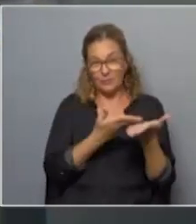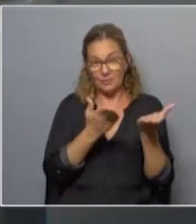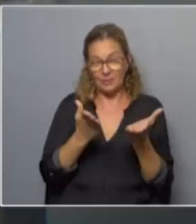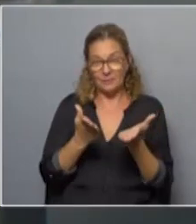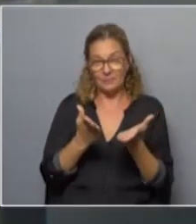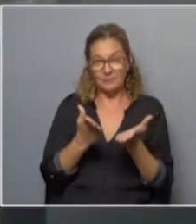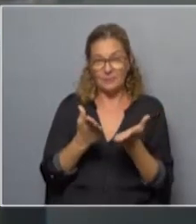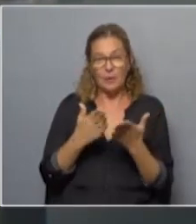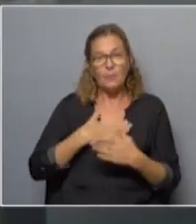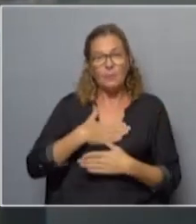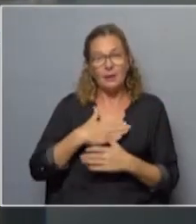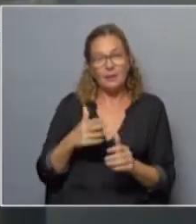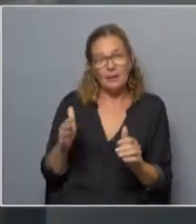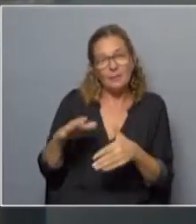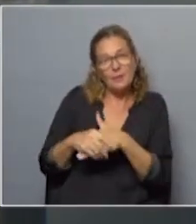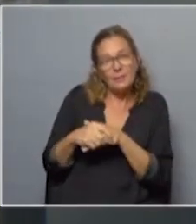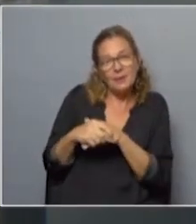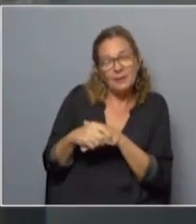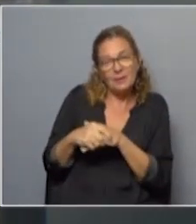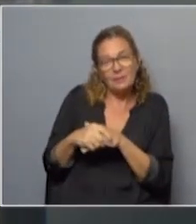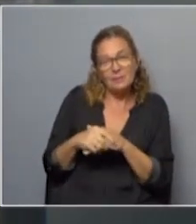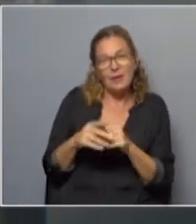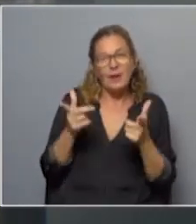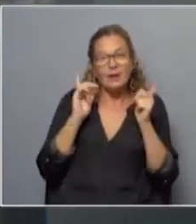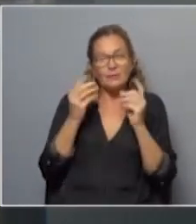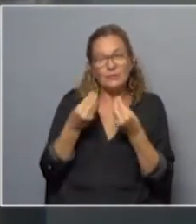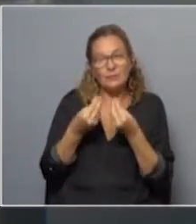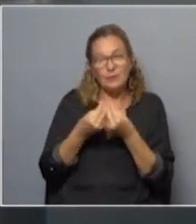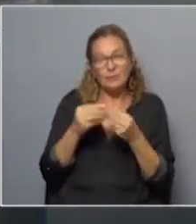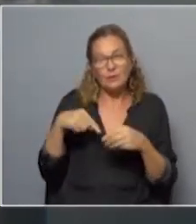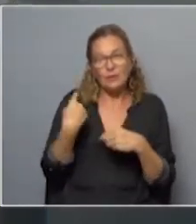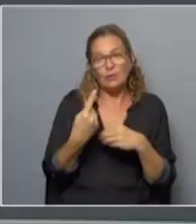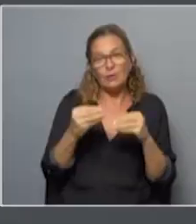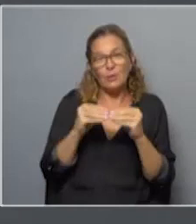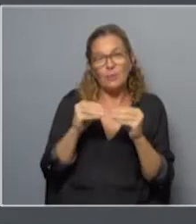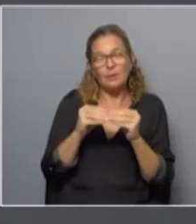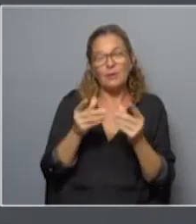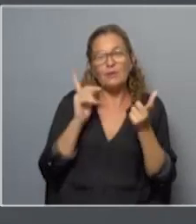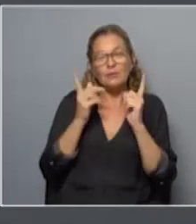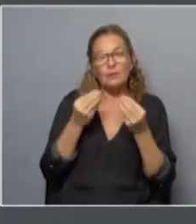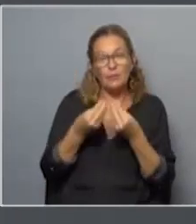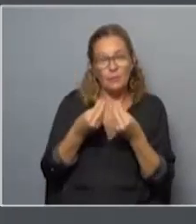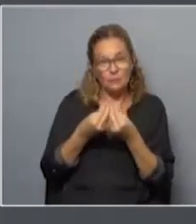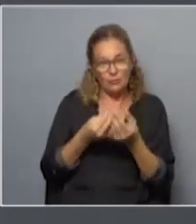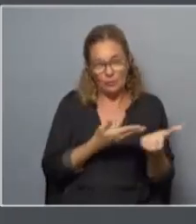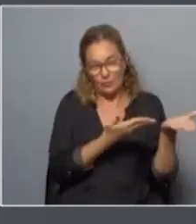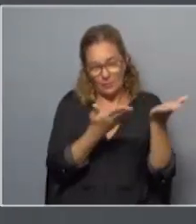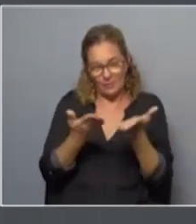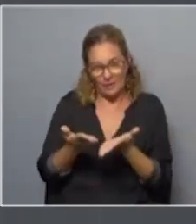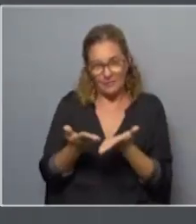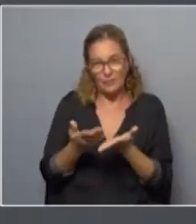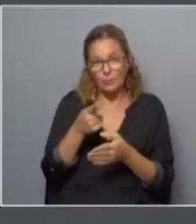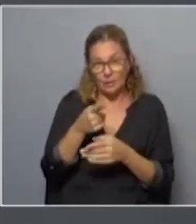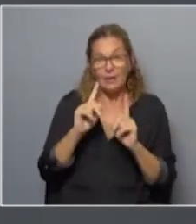Maite, Sarasola, un placer. Deme la manito. ¿Cómo no? Que disfrute mucho y que todos los compañeros disfrutemos mucho de todo lo que se nos viene. Y ustedes, por